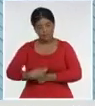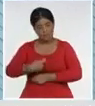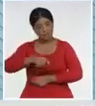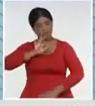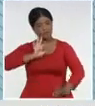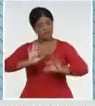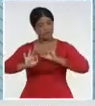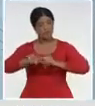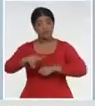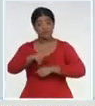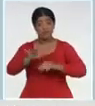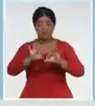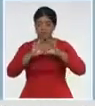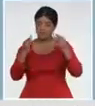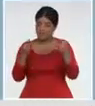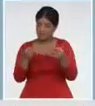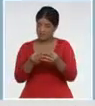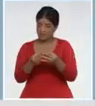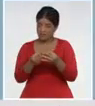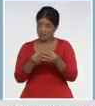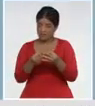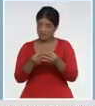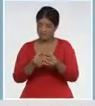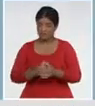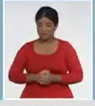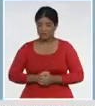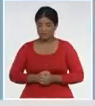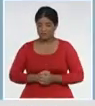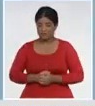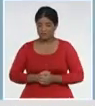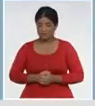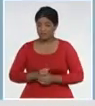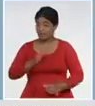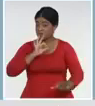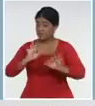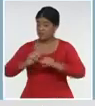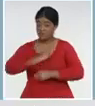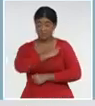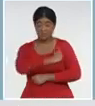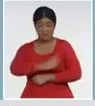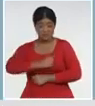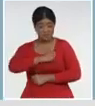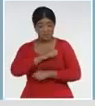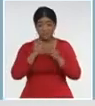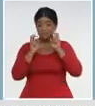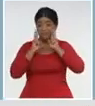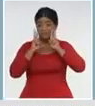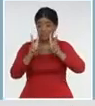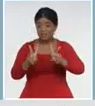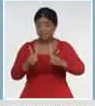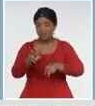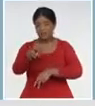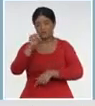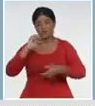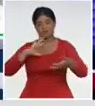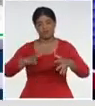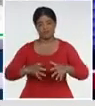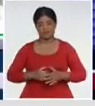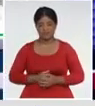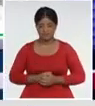los que, rodean, cuidarnos, amarnos, vivir, aportar, con una nueva, sonrisa,